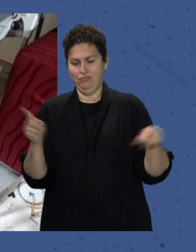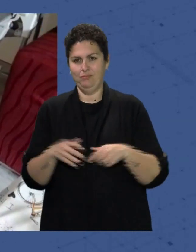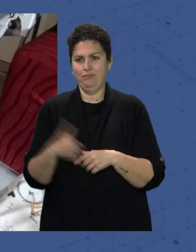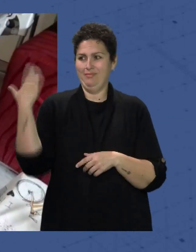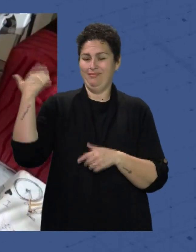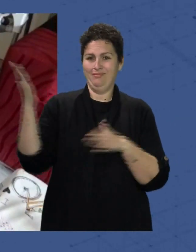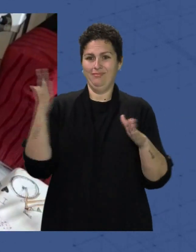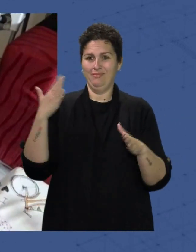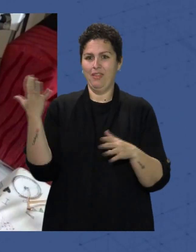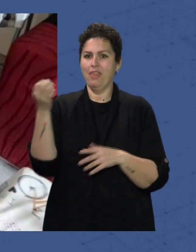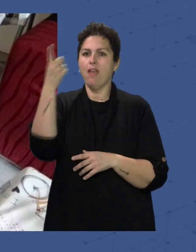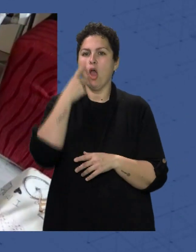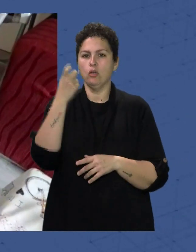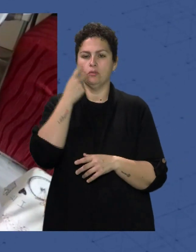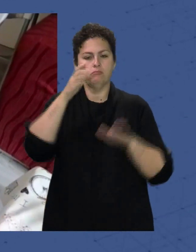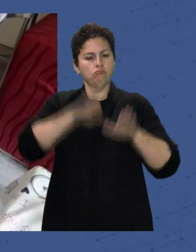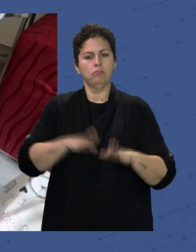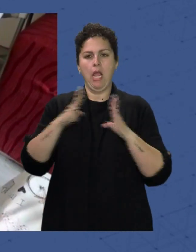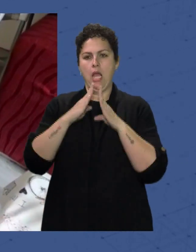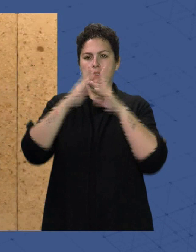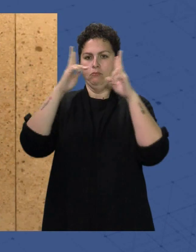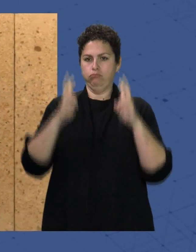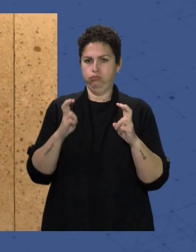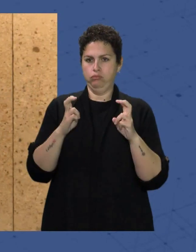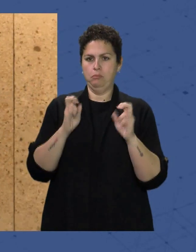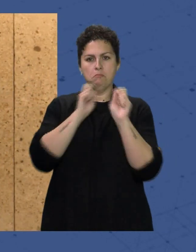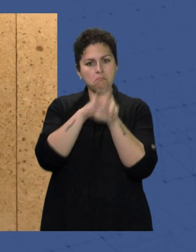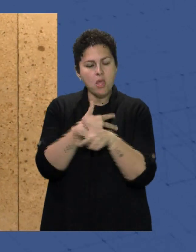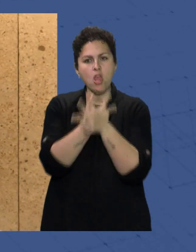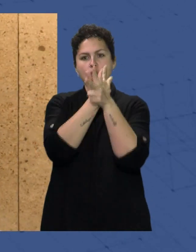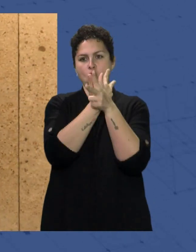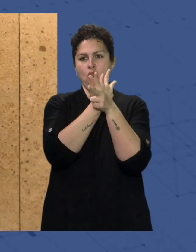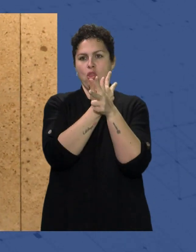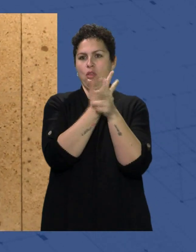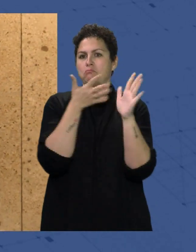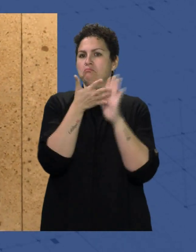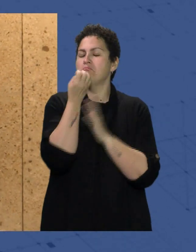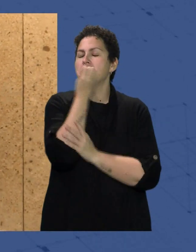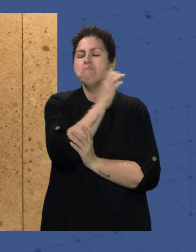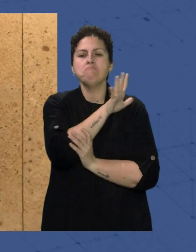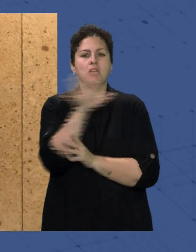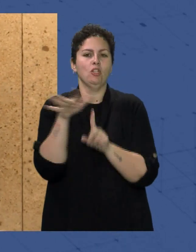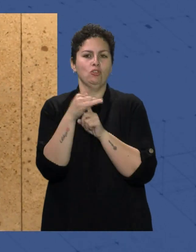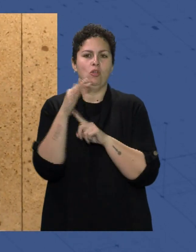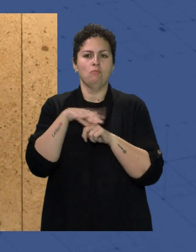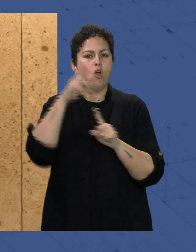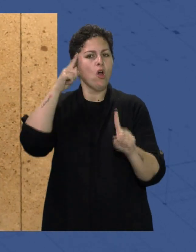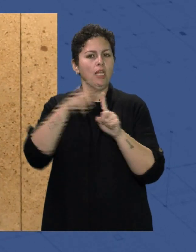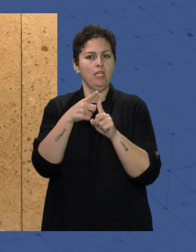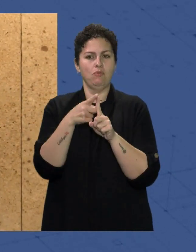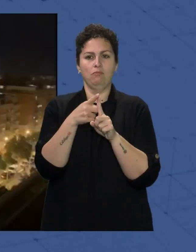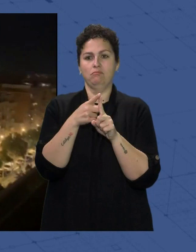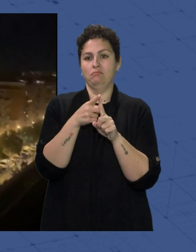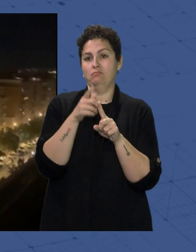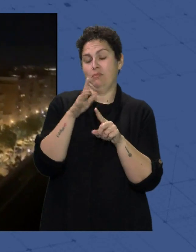Tuvimos que acostumbrarnos A estar en casa Las videollamadas Se convirtieron En las mejores aliadas Para disfrutar De nuestros seres